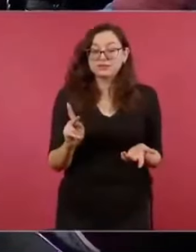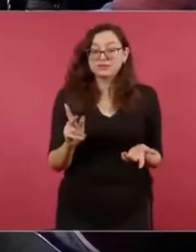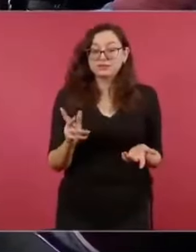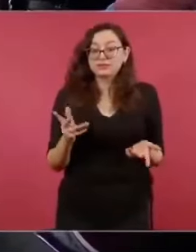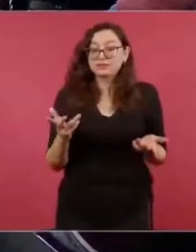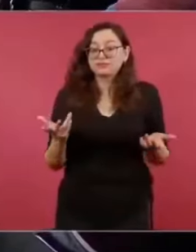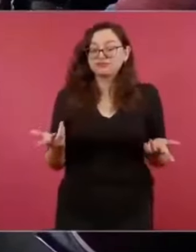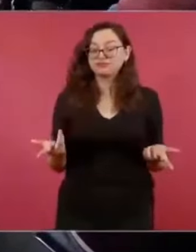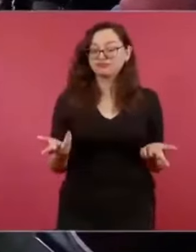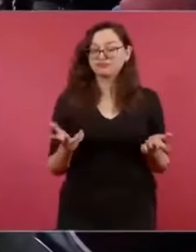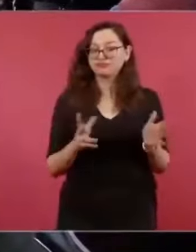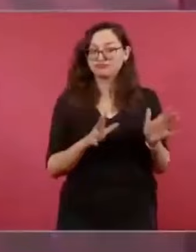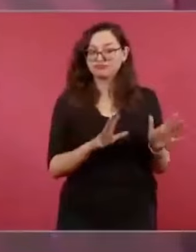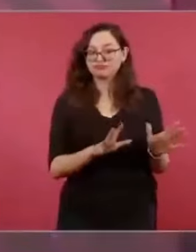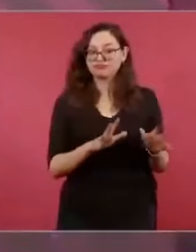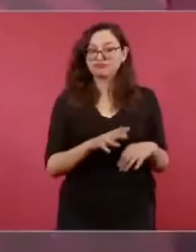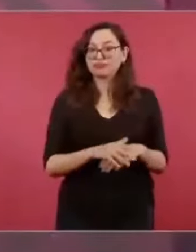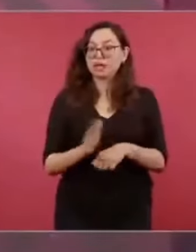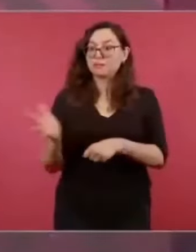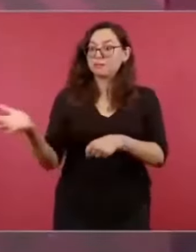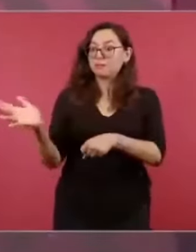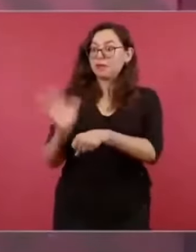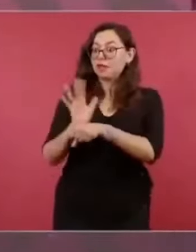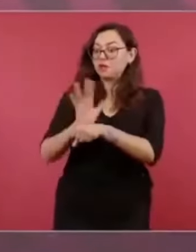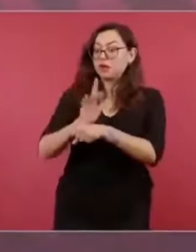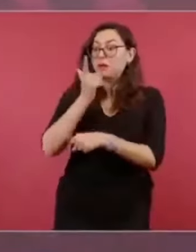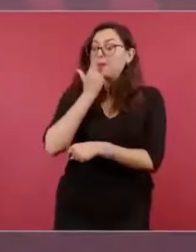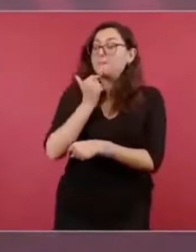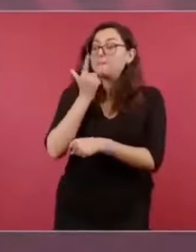rojo amanecer